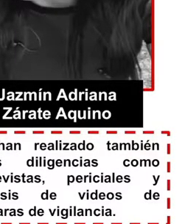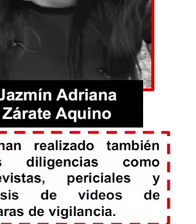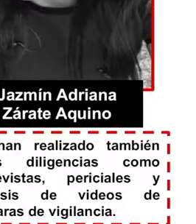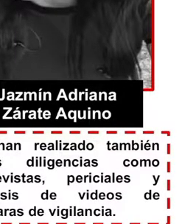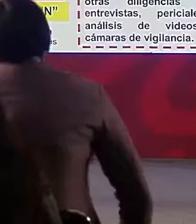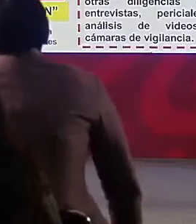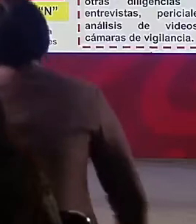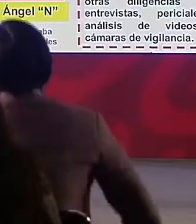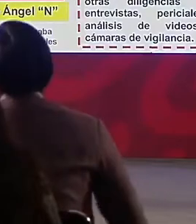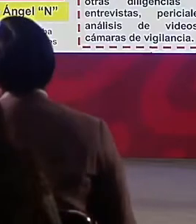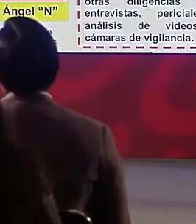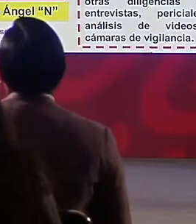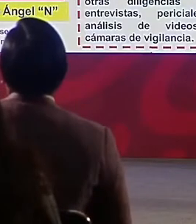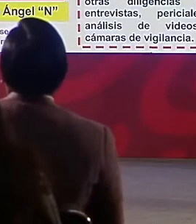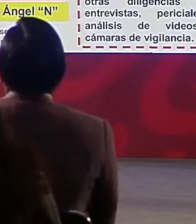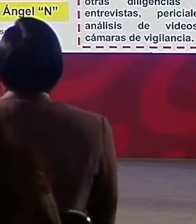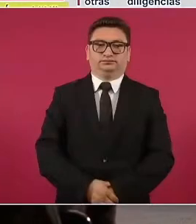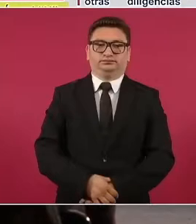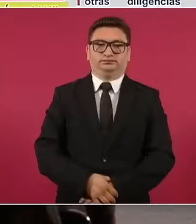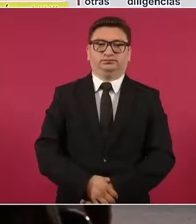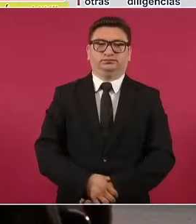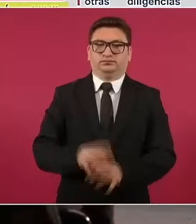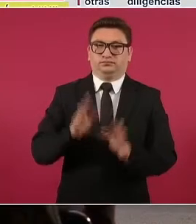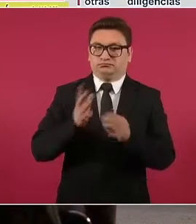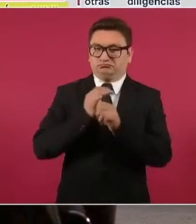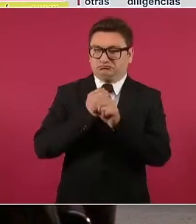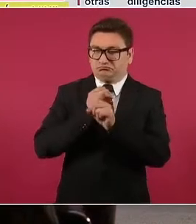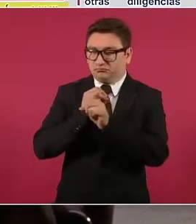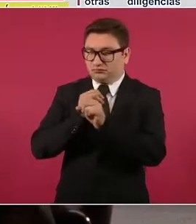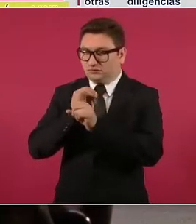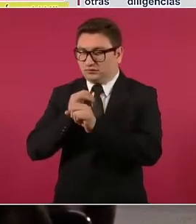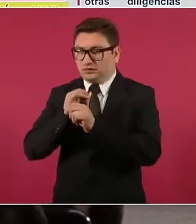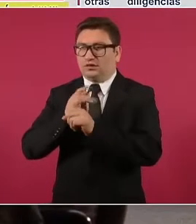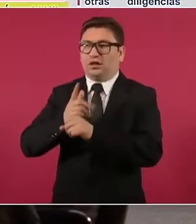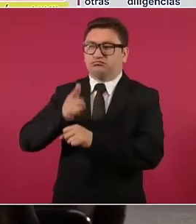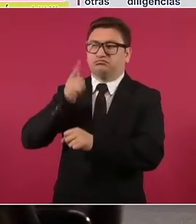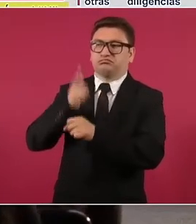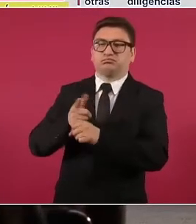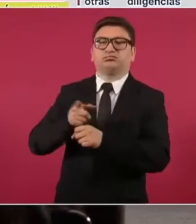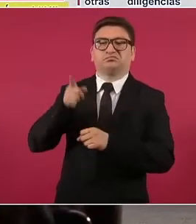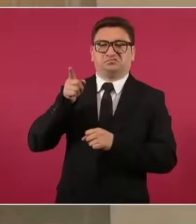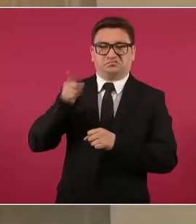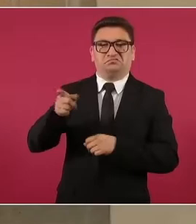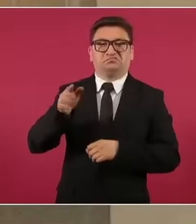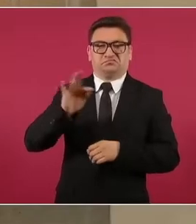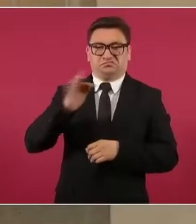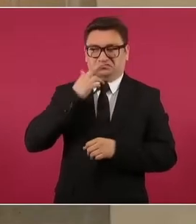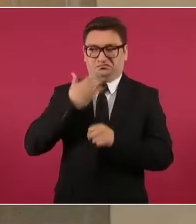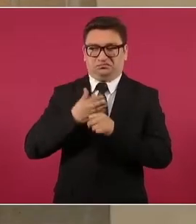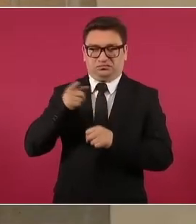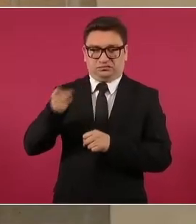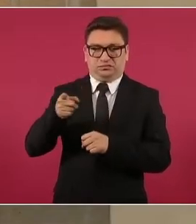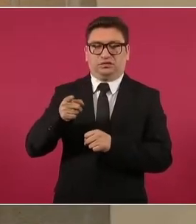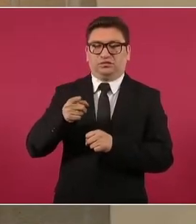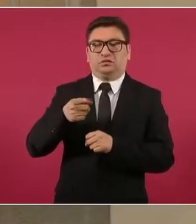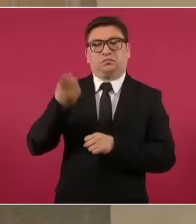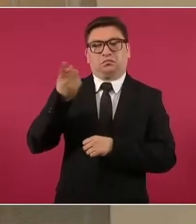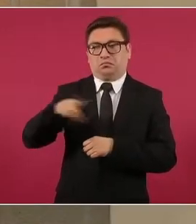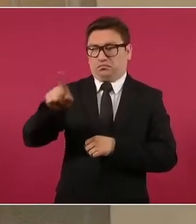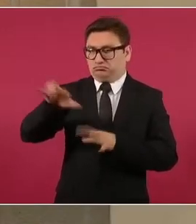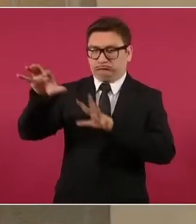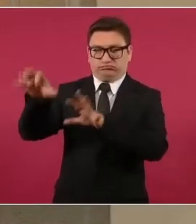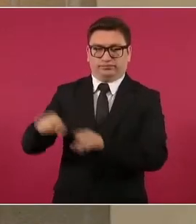indicios que se tenía, se pudo acreditar la presunta responsabilidad, se giró la orden de